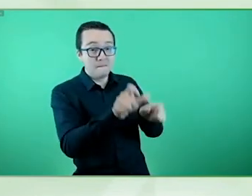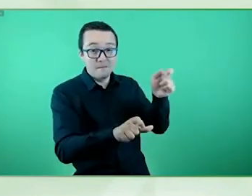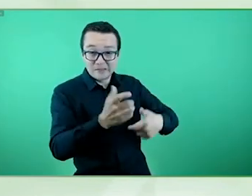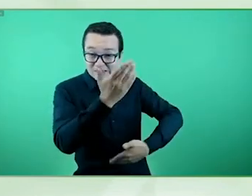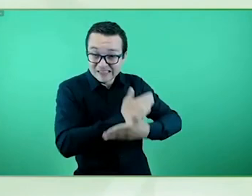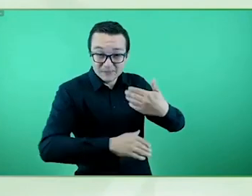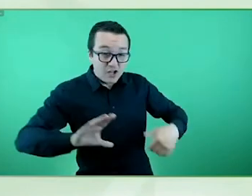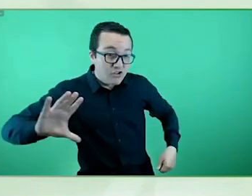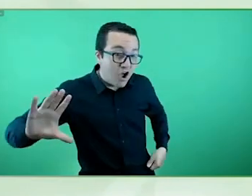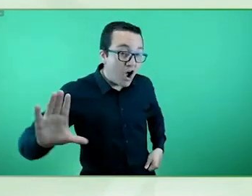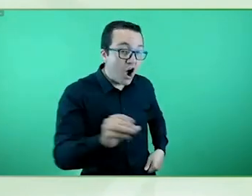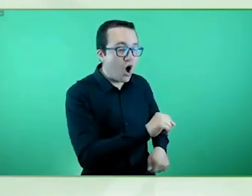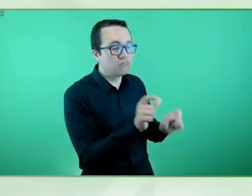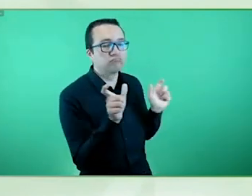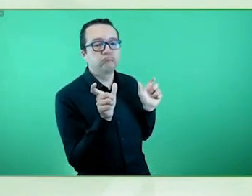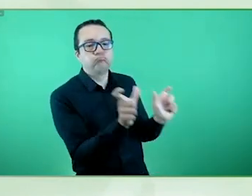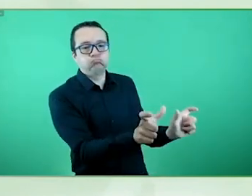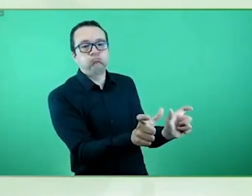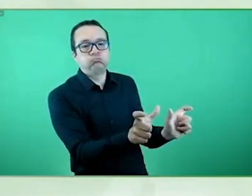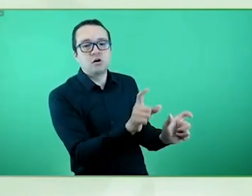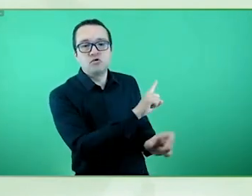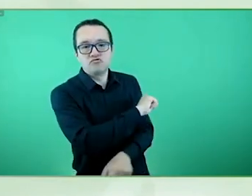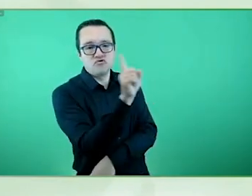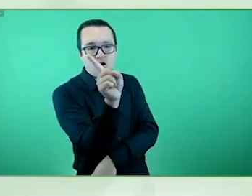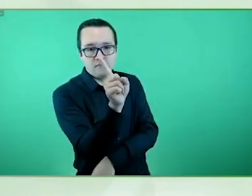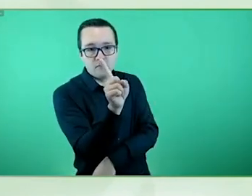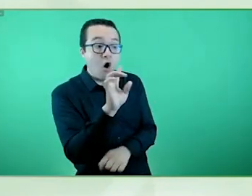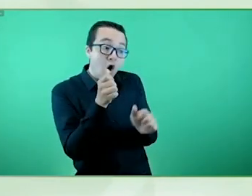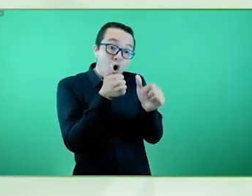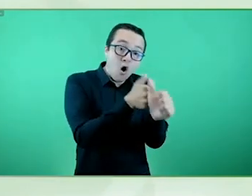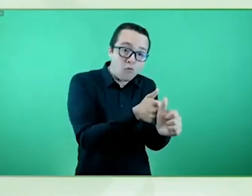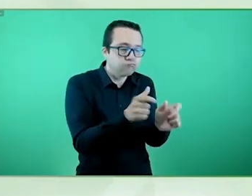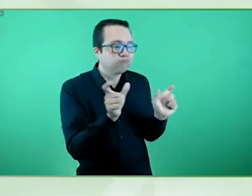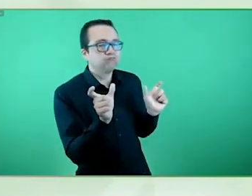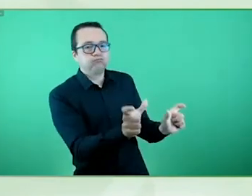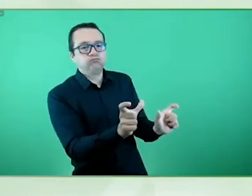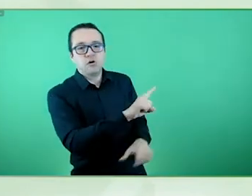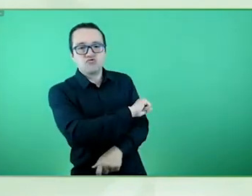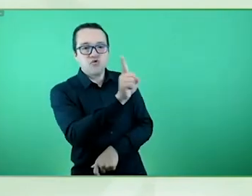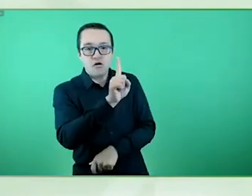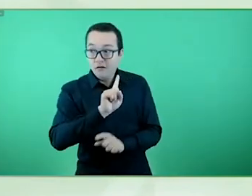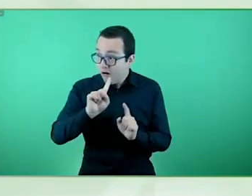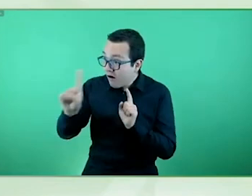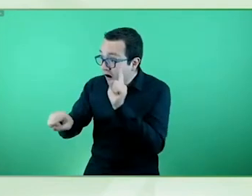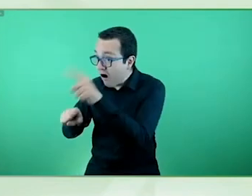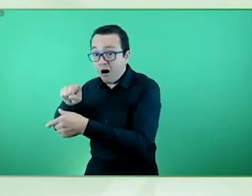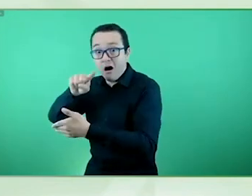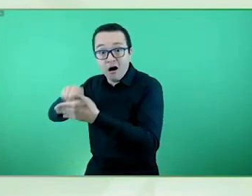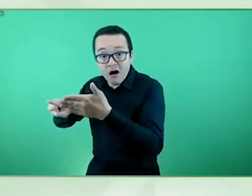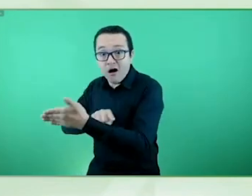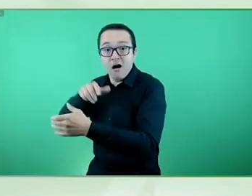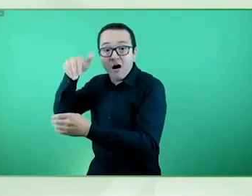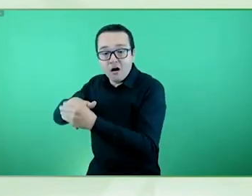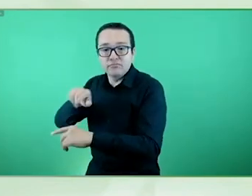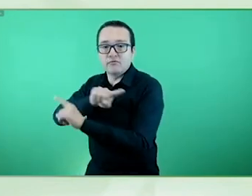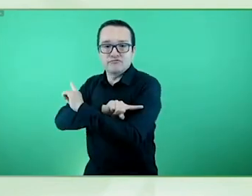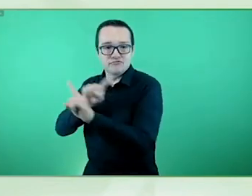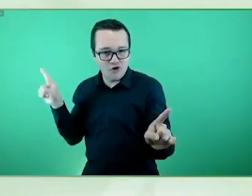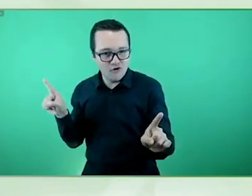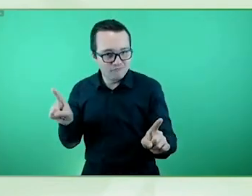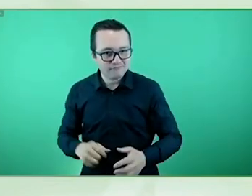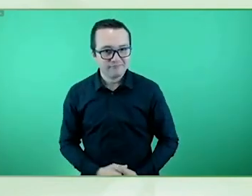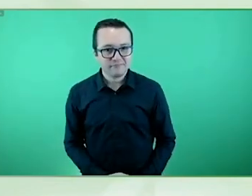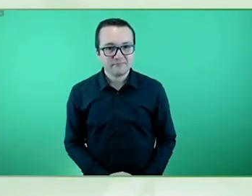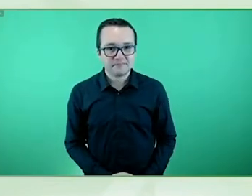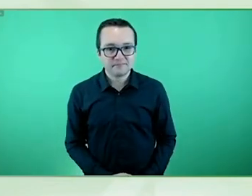intelectual o bajo tutela pues ejercer el derecho al voto y ser elegidas y estamos